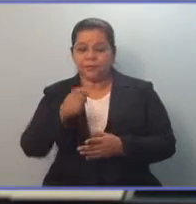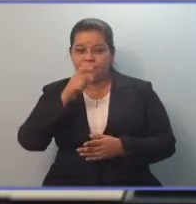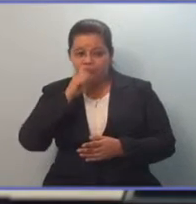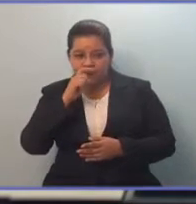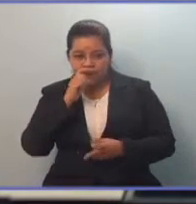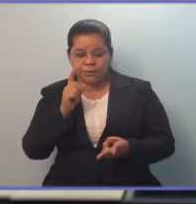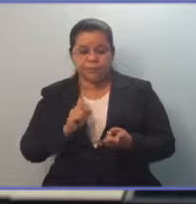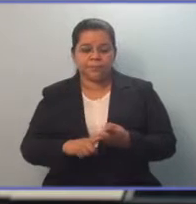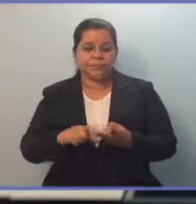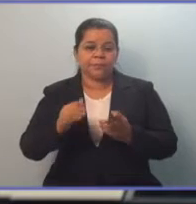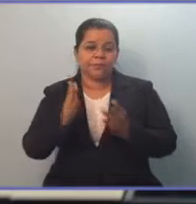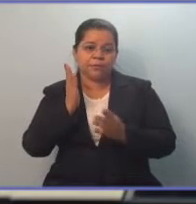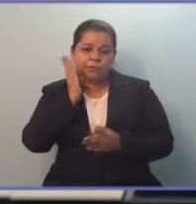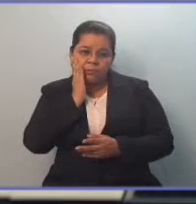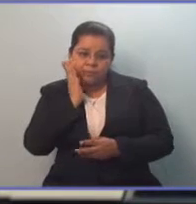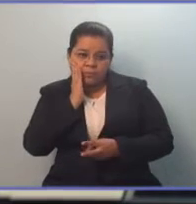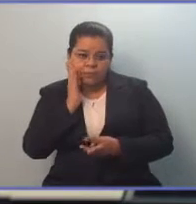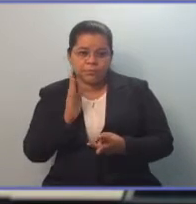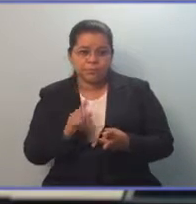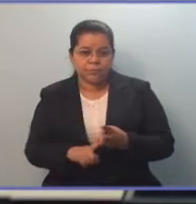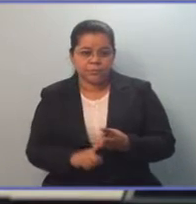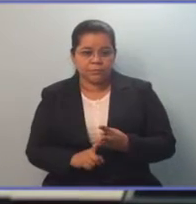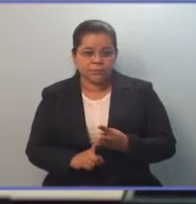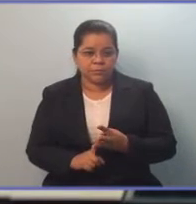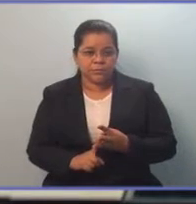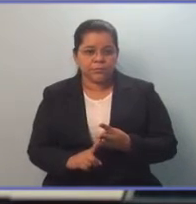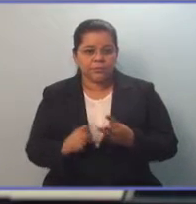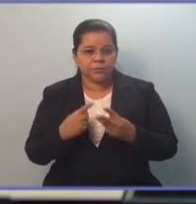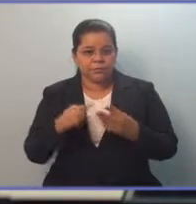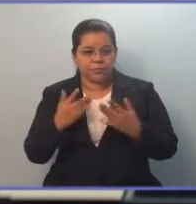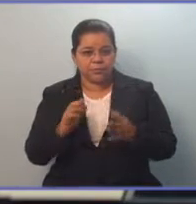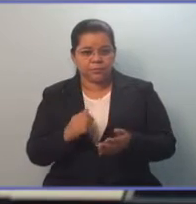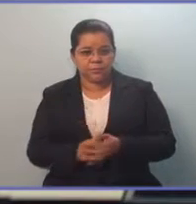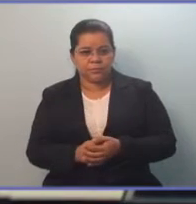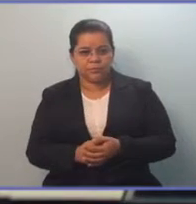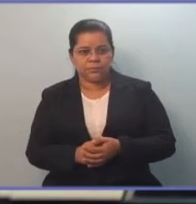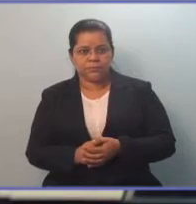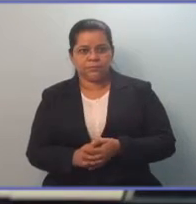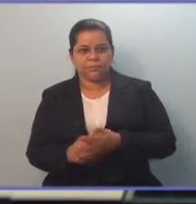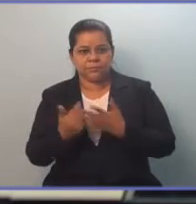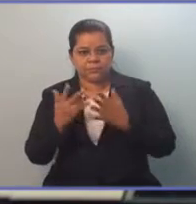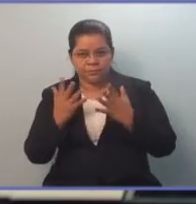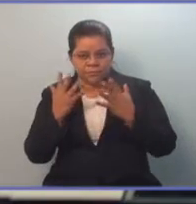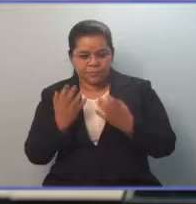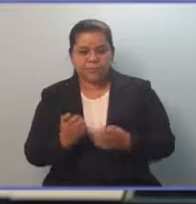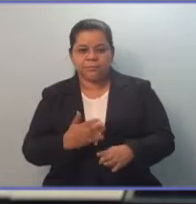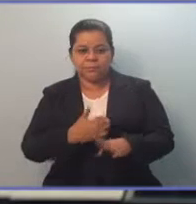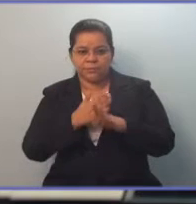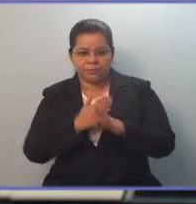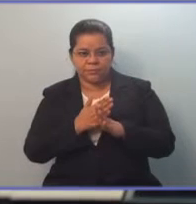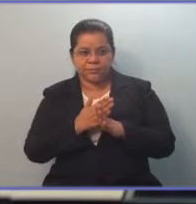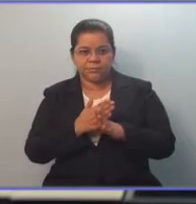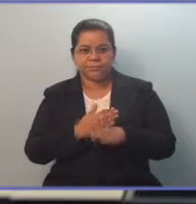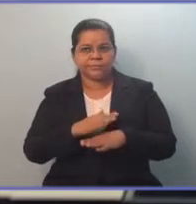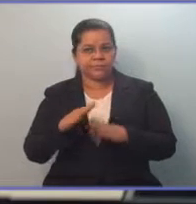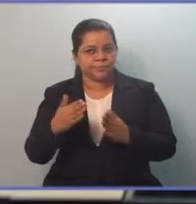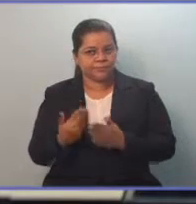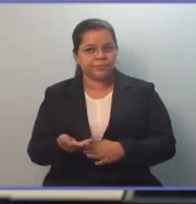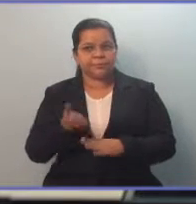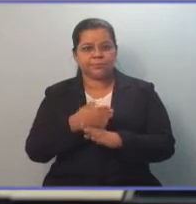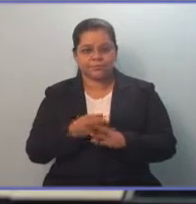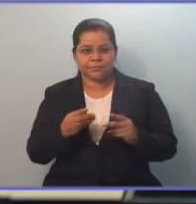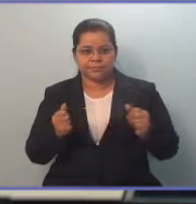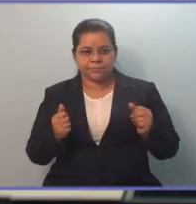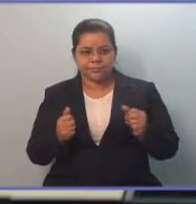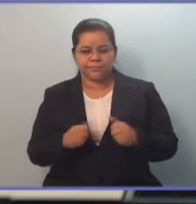madres, con sus hijos, siempre buscarán la manera de prevenir antes que corregir.